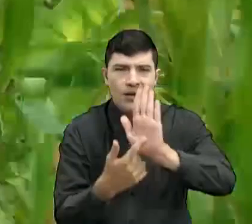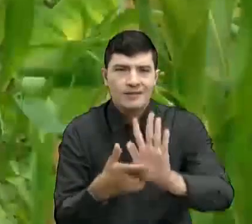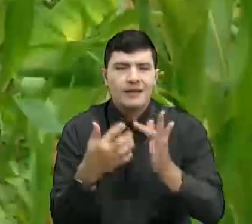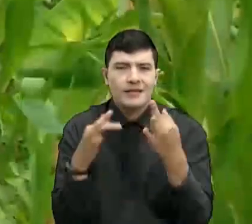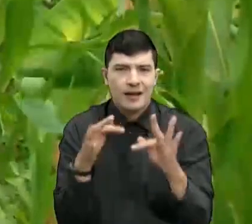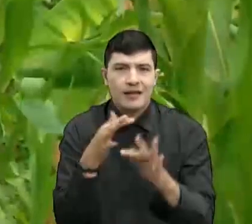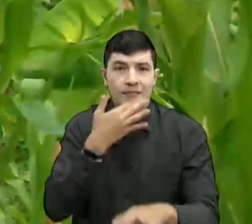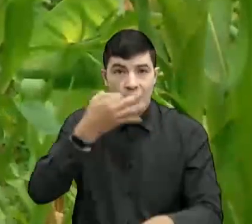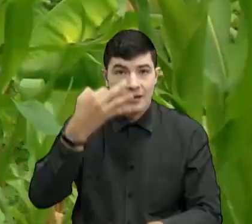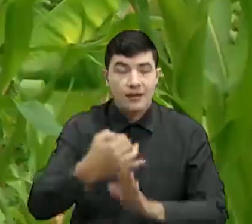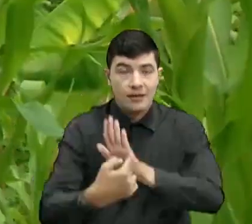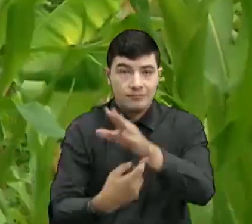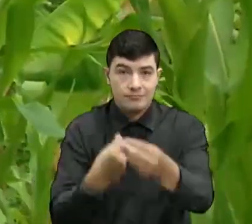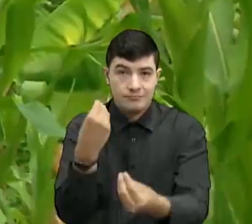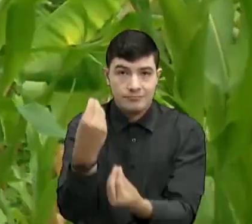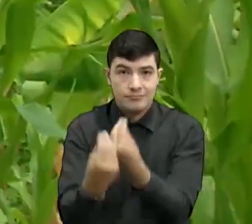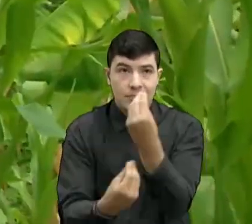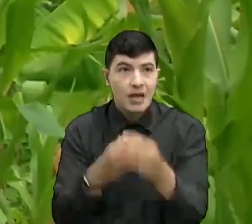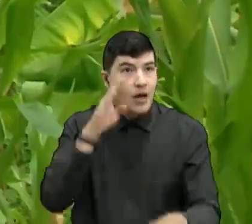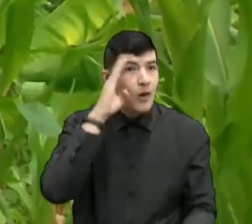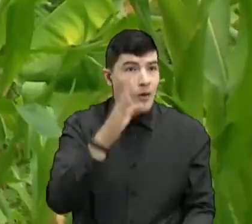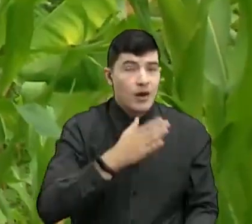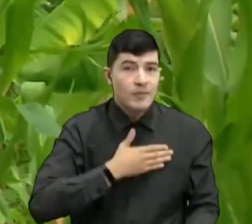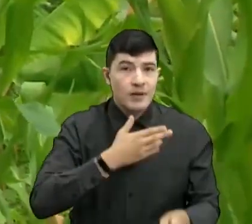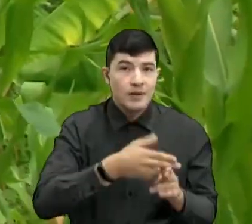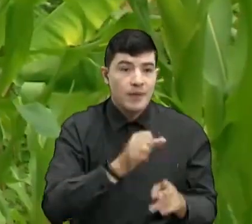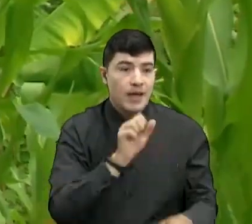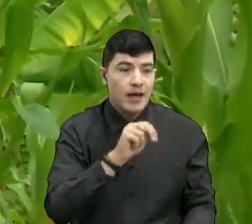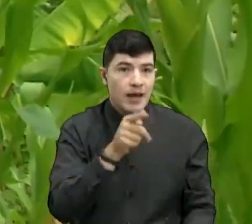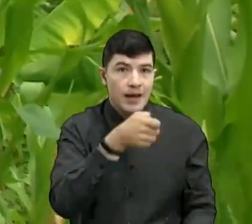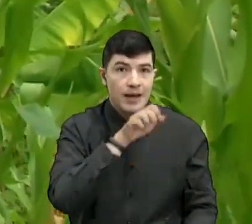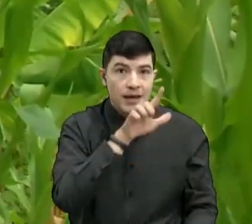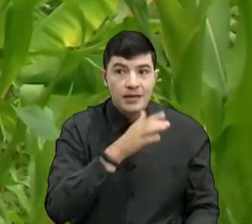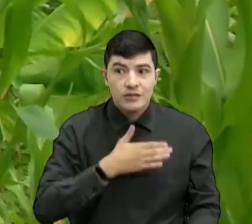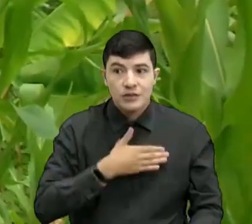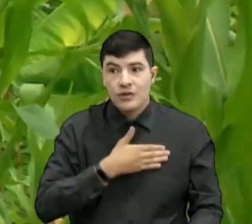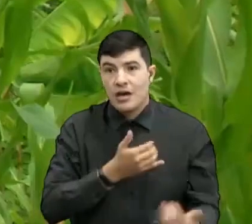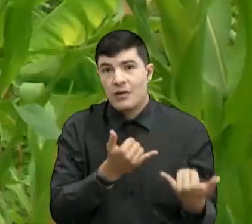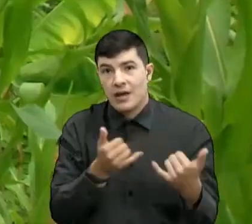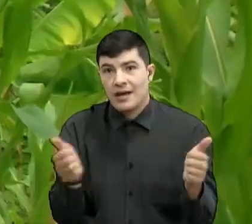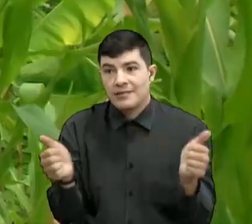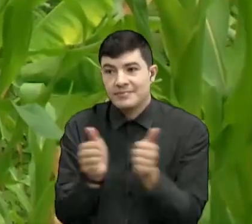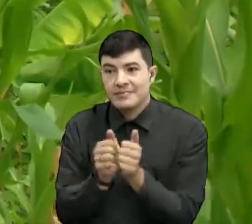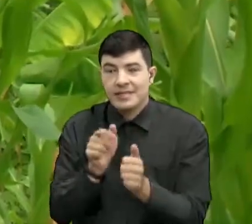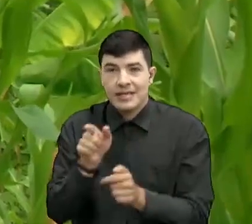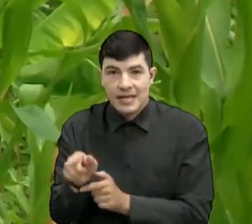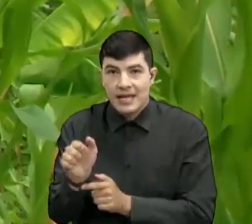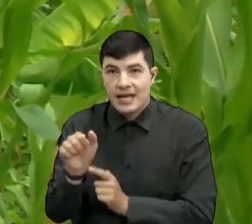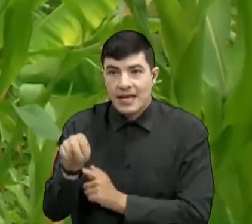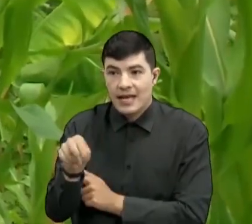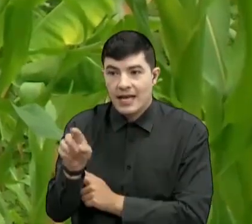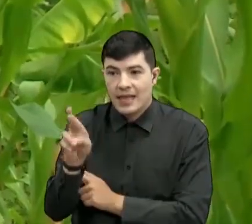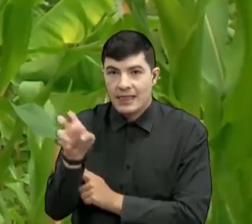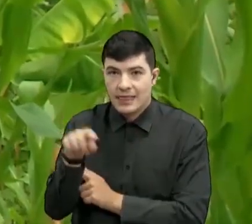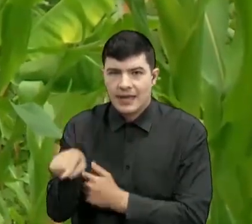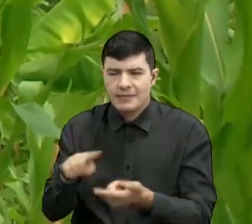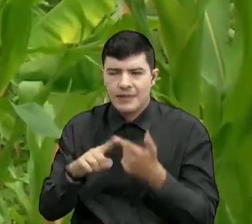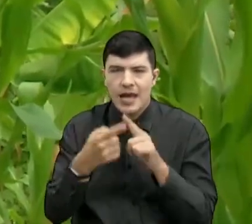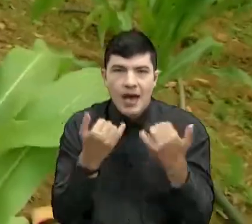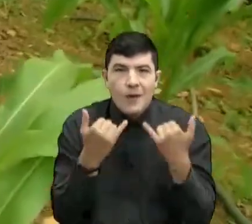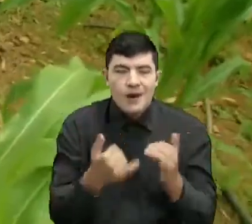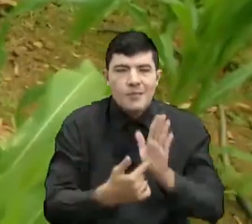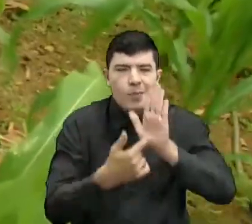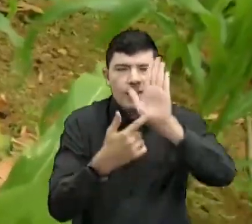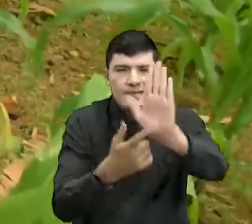Hola, mi nombre es Ángel de Jesús y hoy estoy con mi amigo Andrés y le vamos a enseñar las partes de la planta del